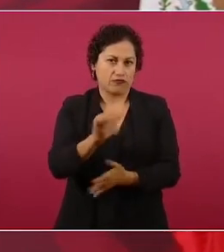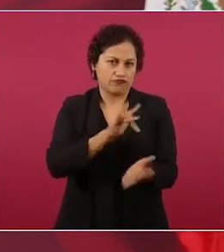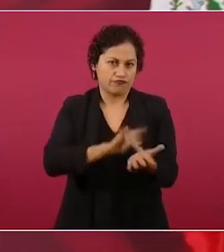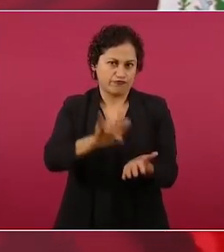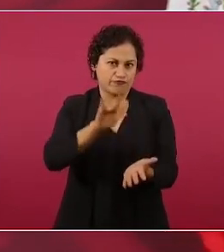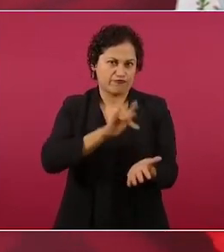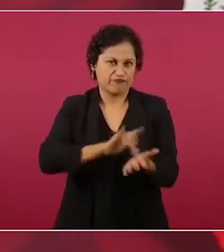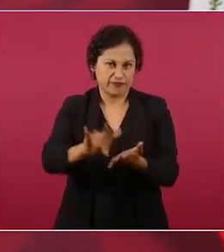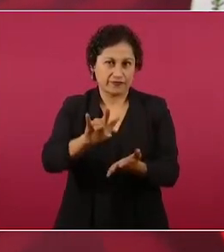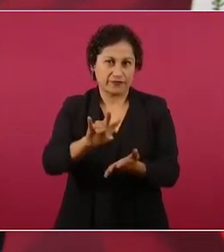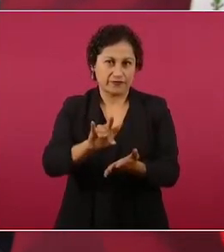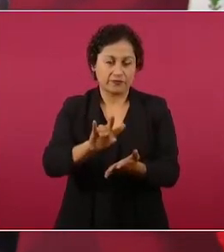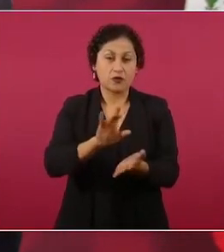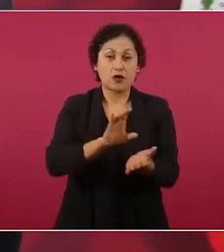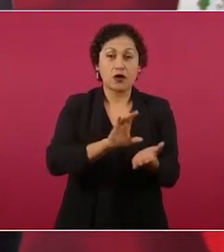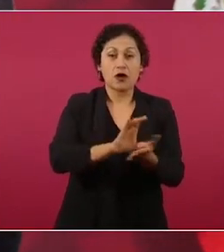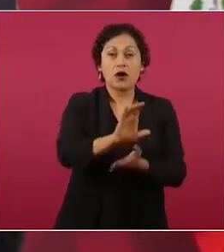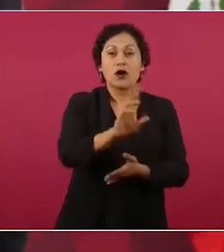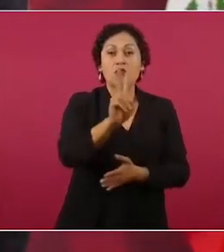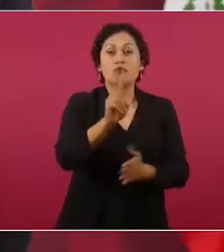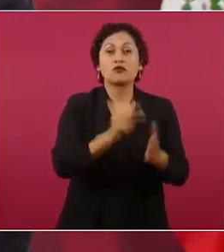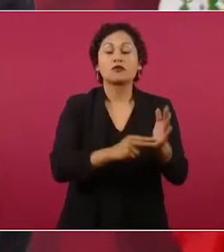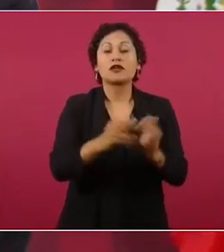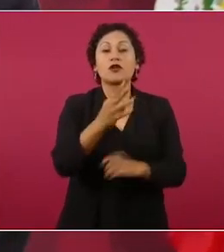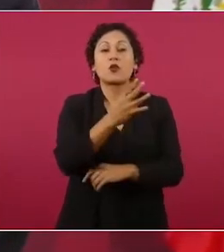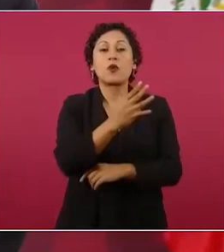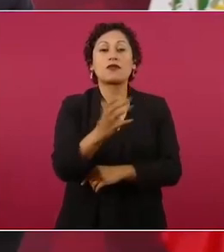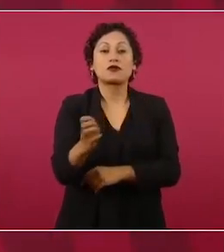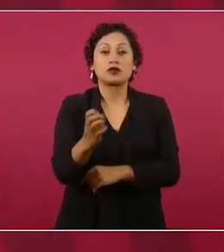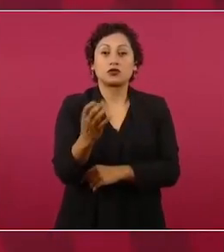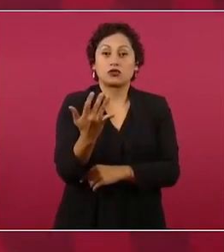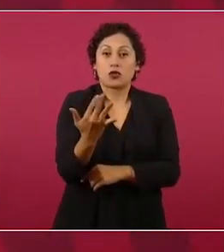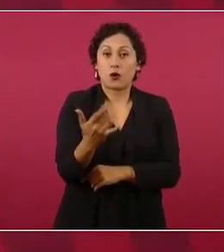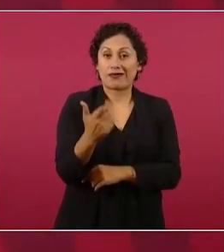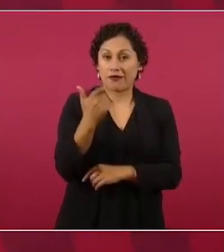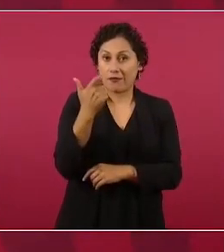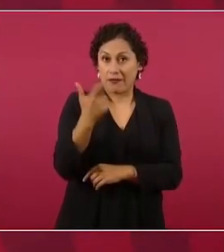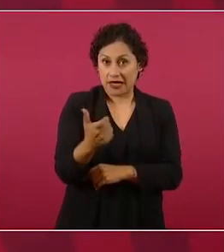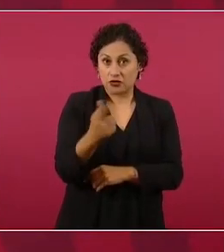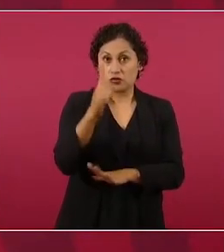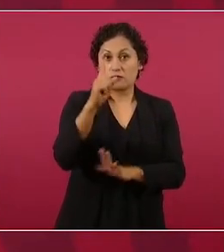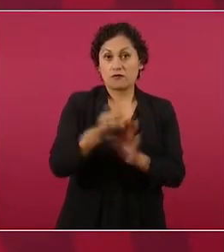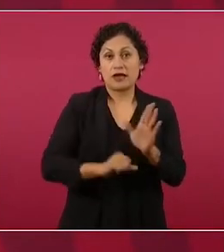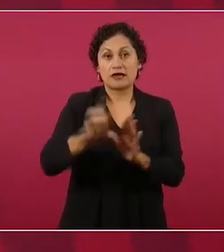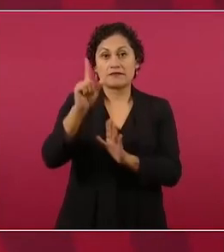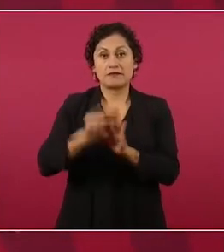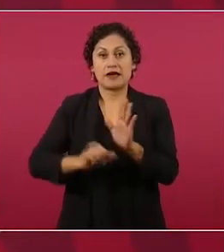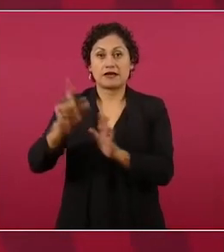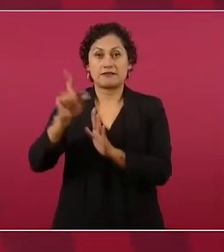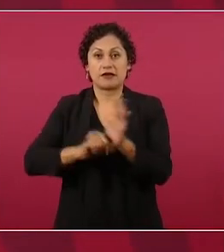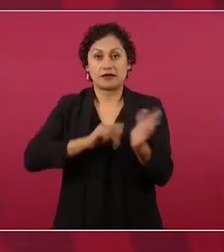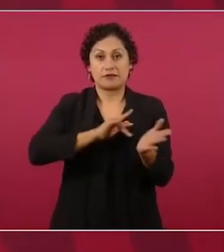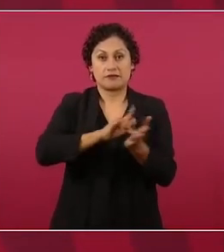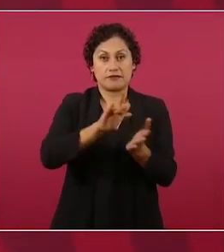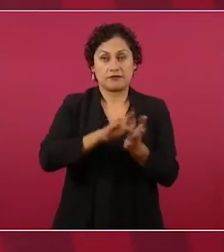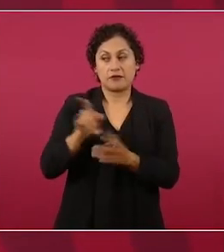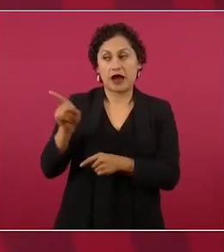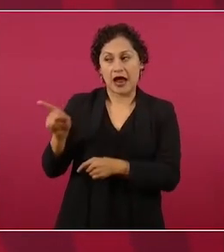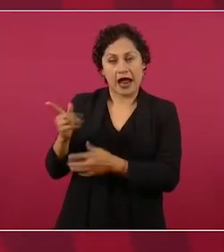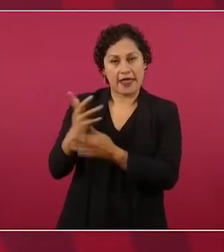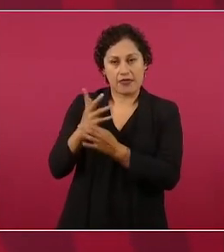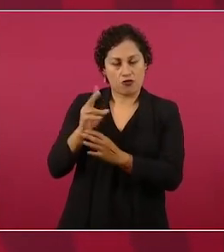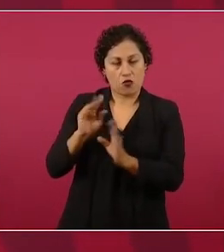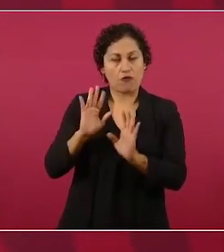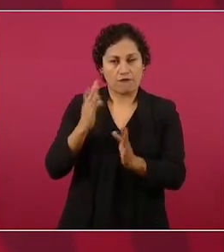dos mil 450 pesos mensuales de beca. Eso no lo dijo Raquel.